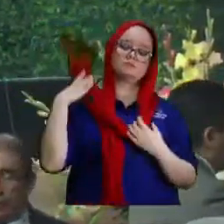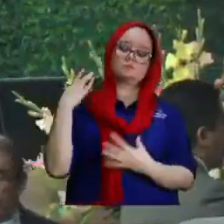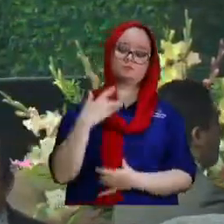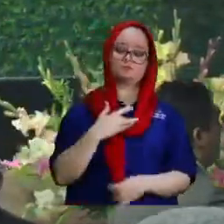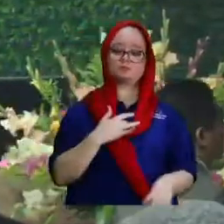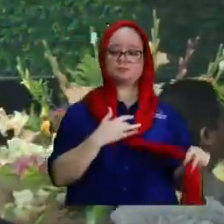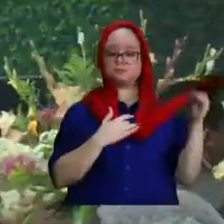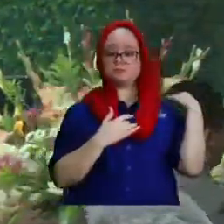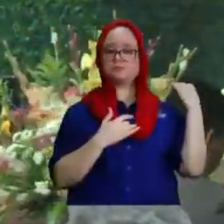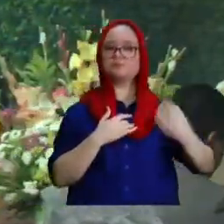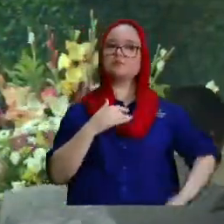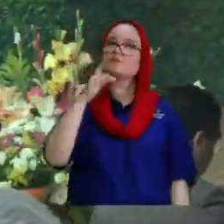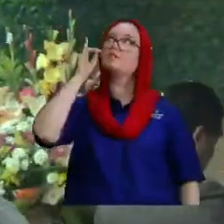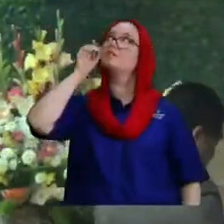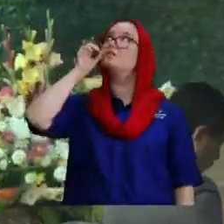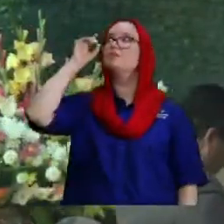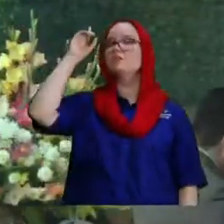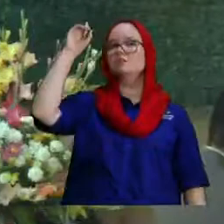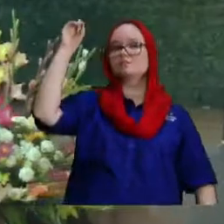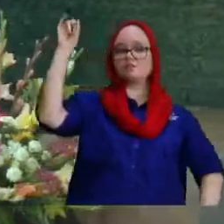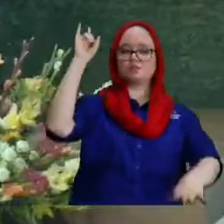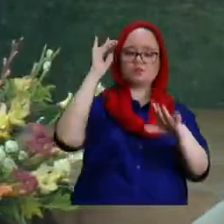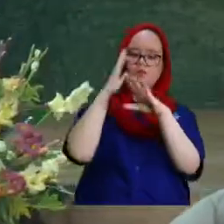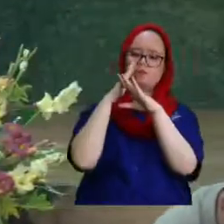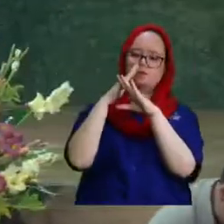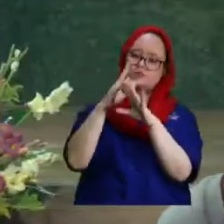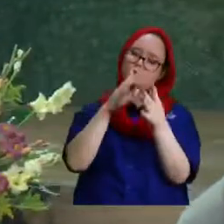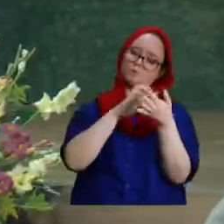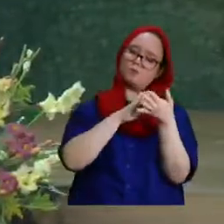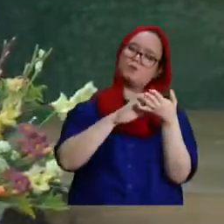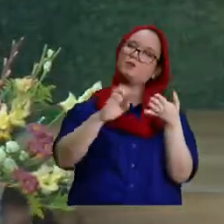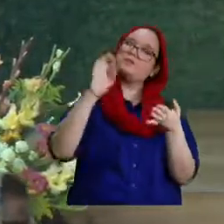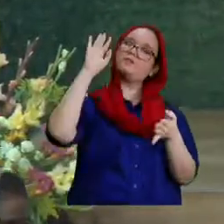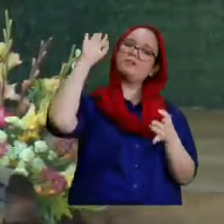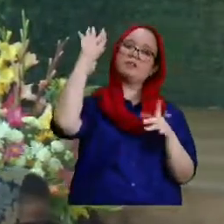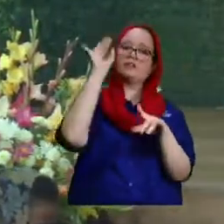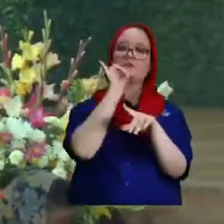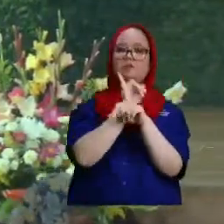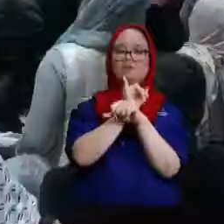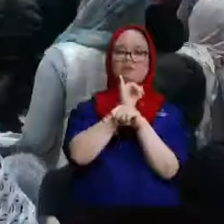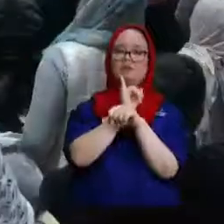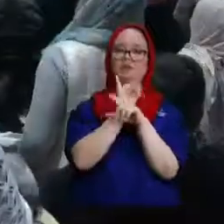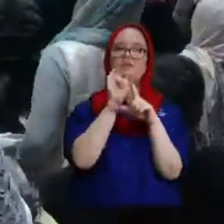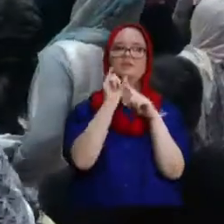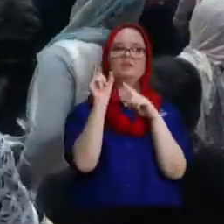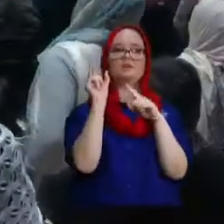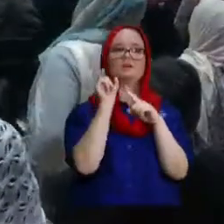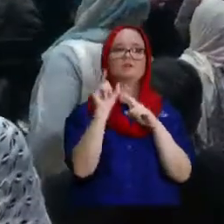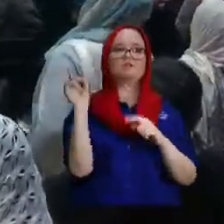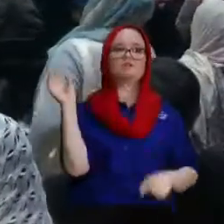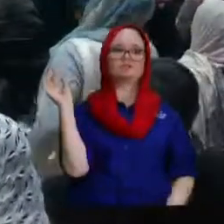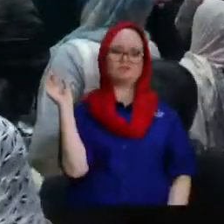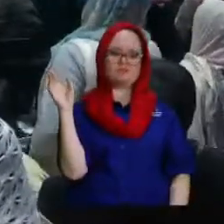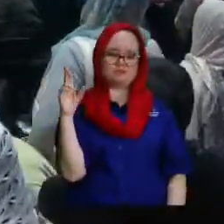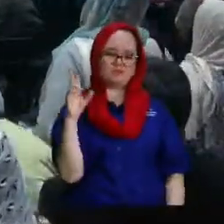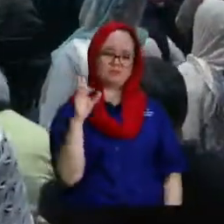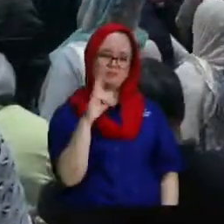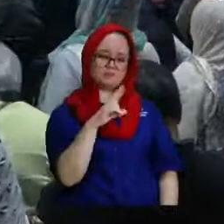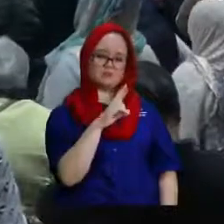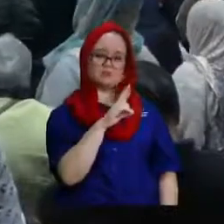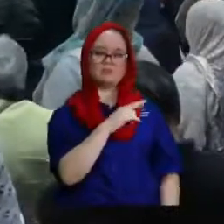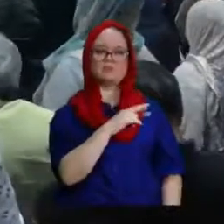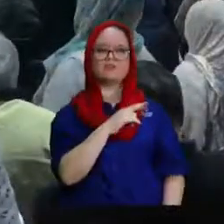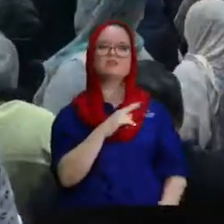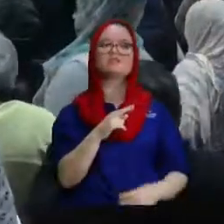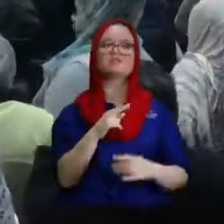guárdanos de incienso extraño Señor purifica tu iglesia de cosas extrañas Señor por favor ten